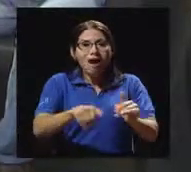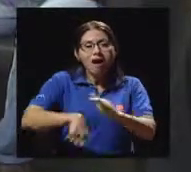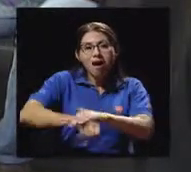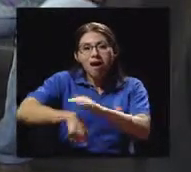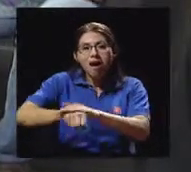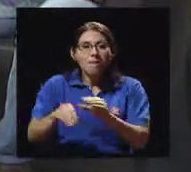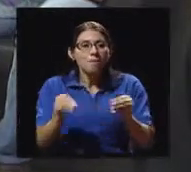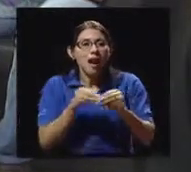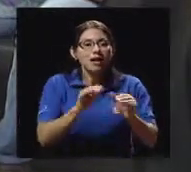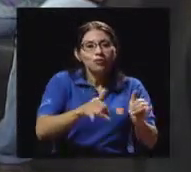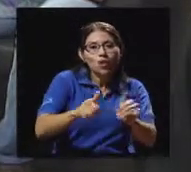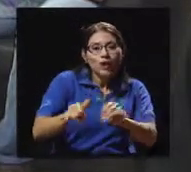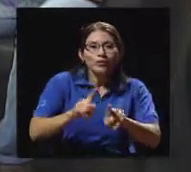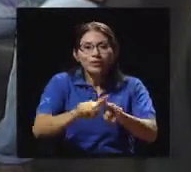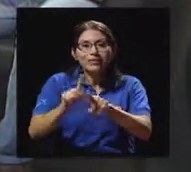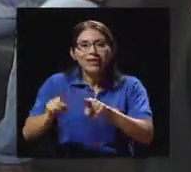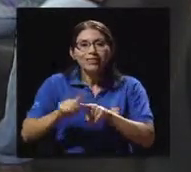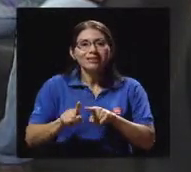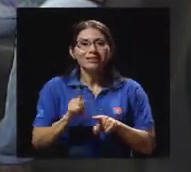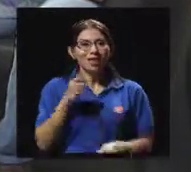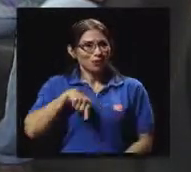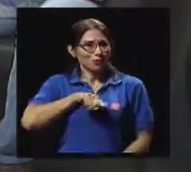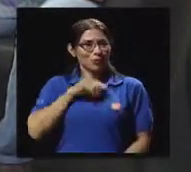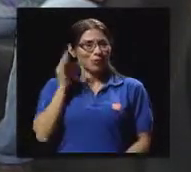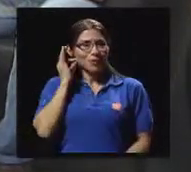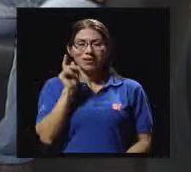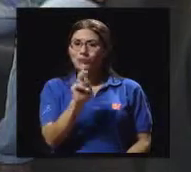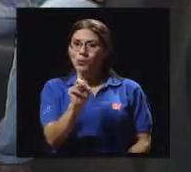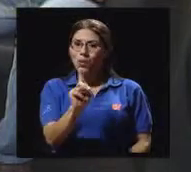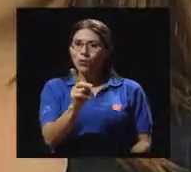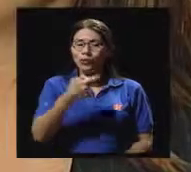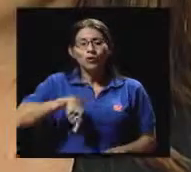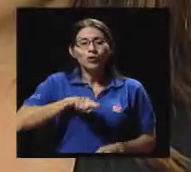estacionarias las actividades.